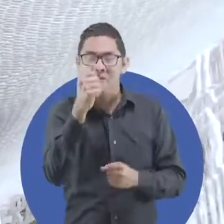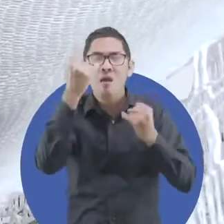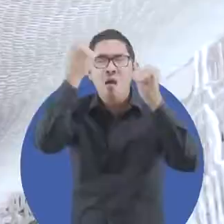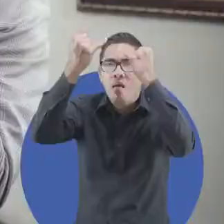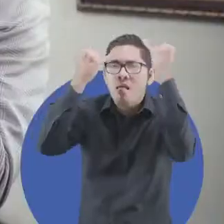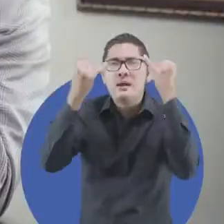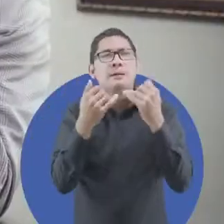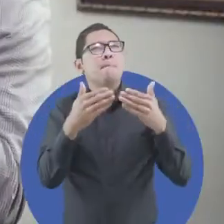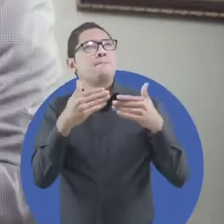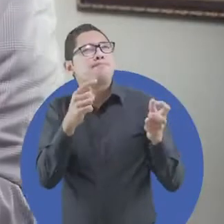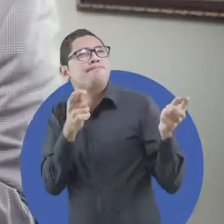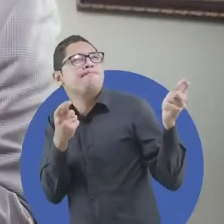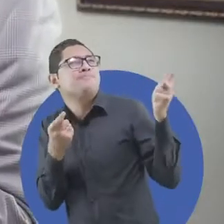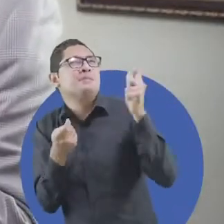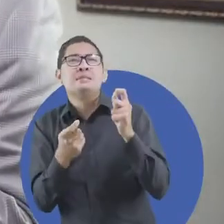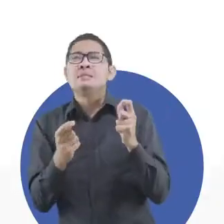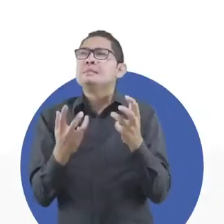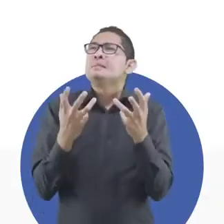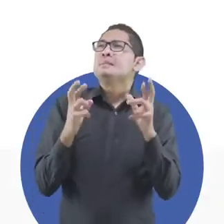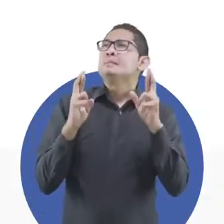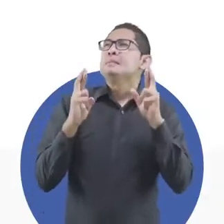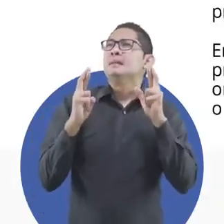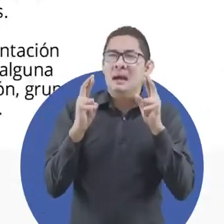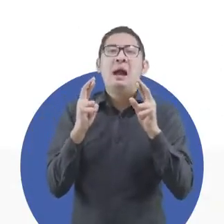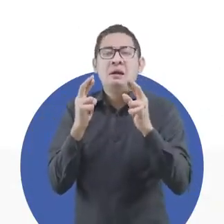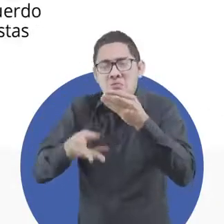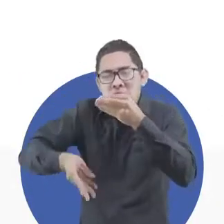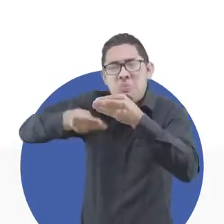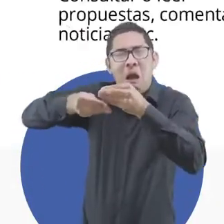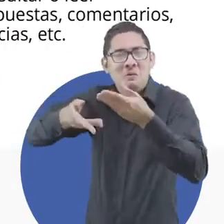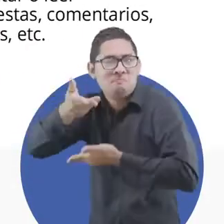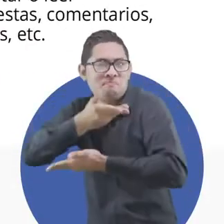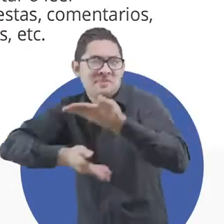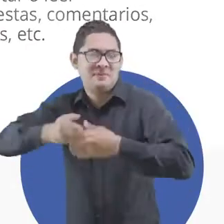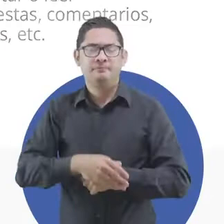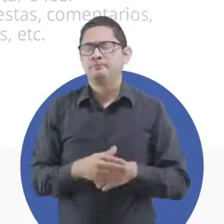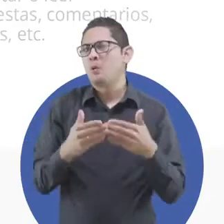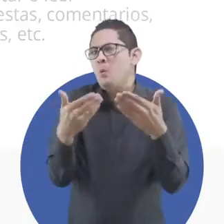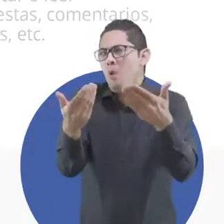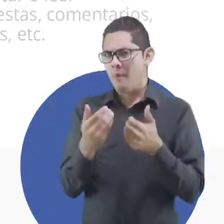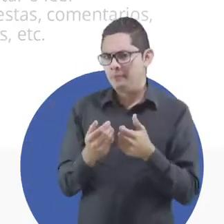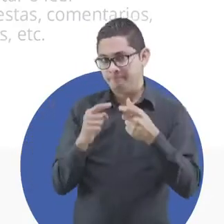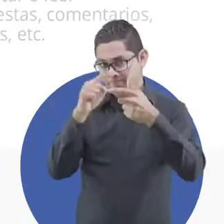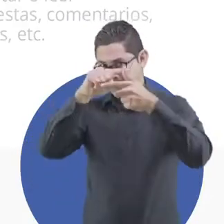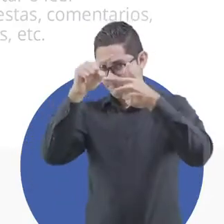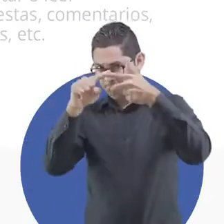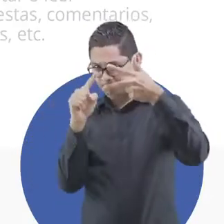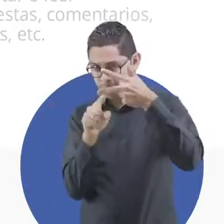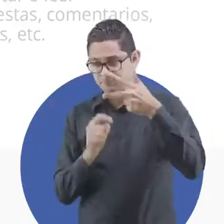e interactúes con otros participantes. Agora te da la opción de participar como Proponente